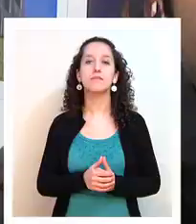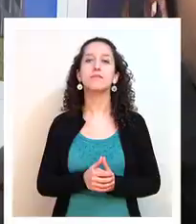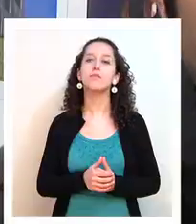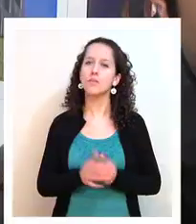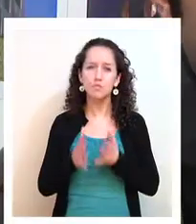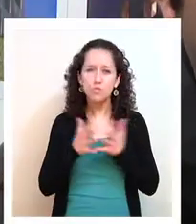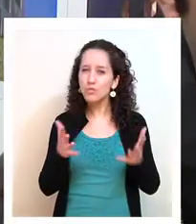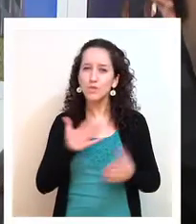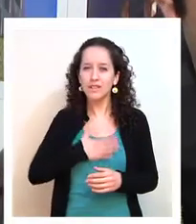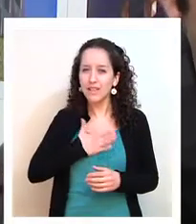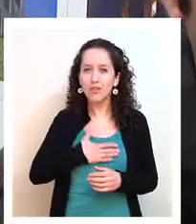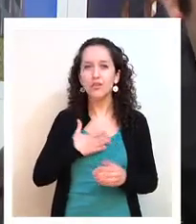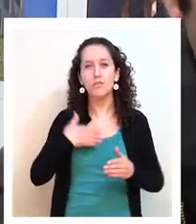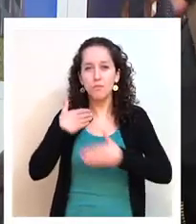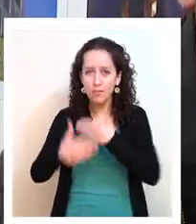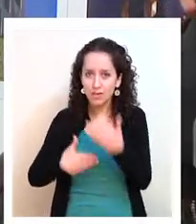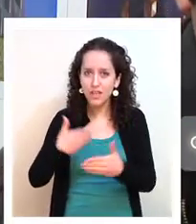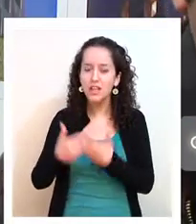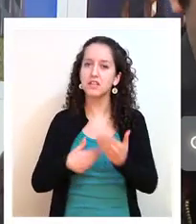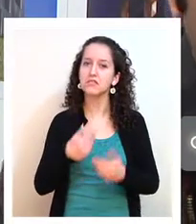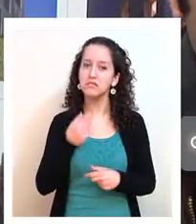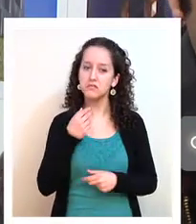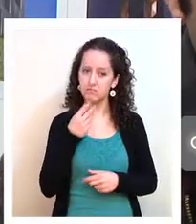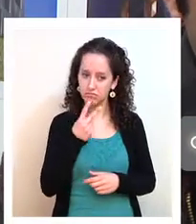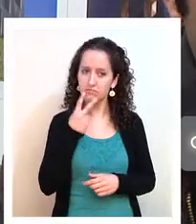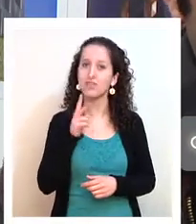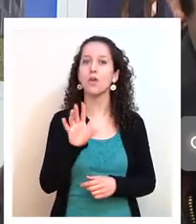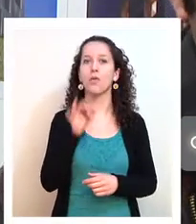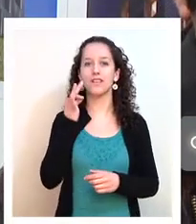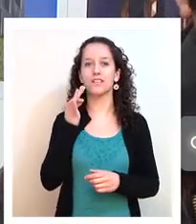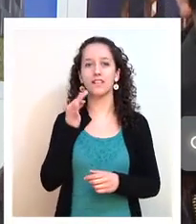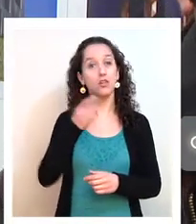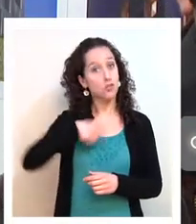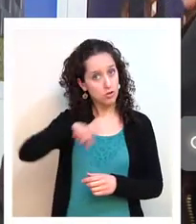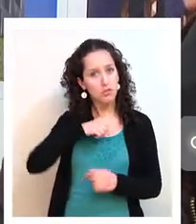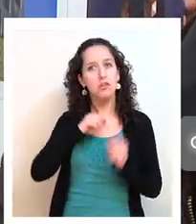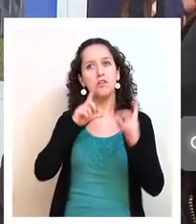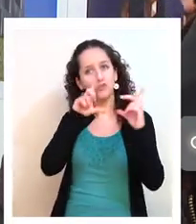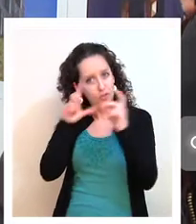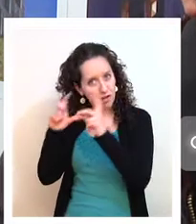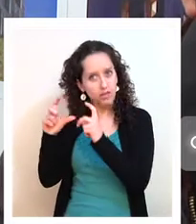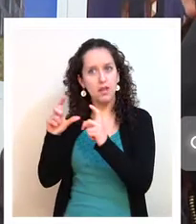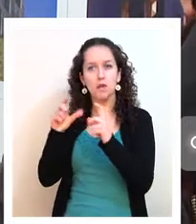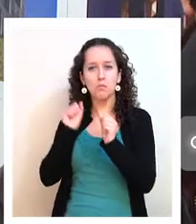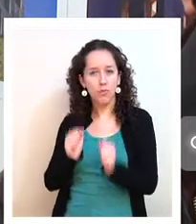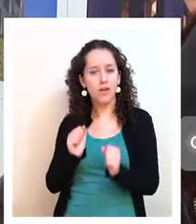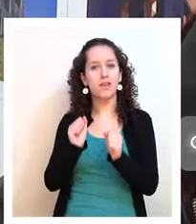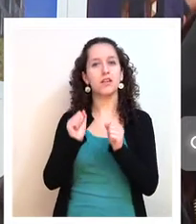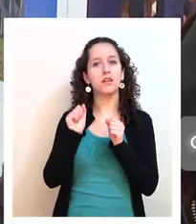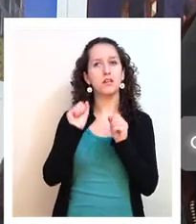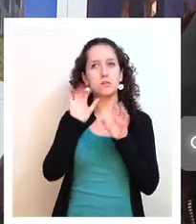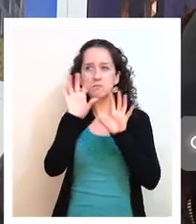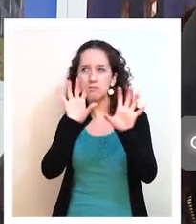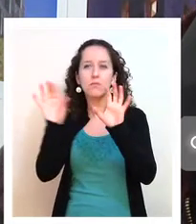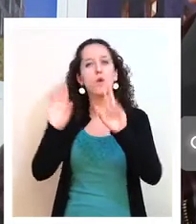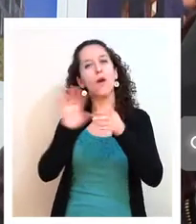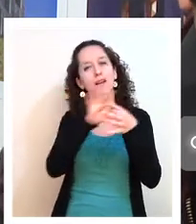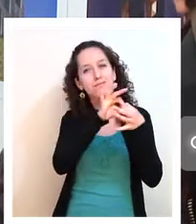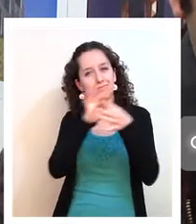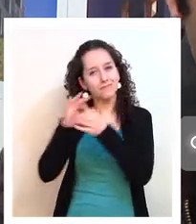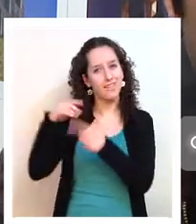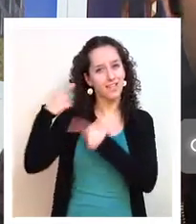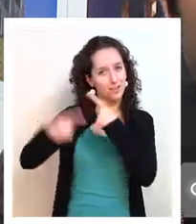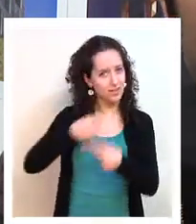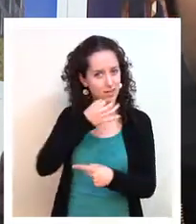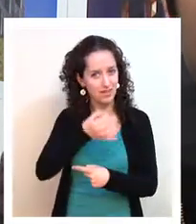Es bastante encantador el proceso y darnos cuenta que con nuestra propia fotografía podemos armar diversos